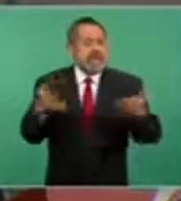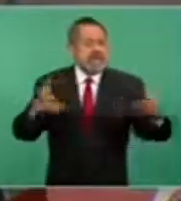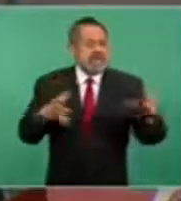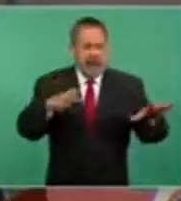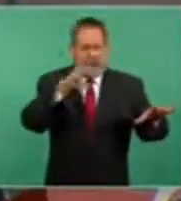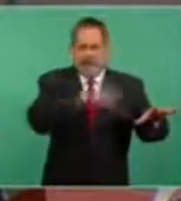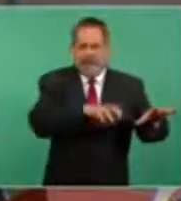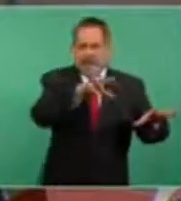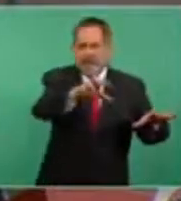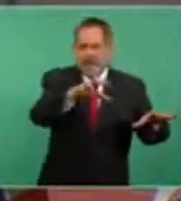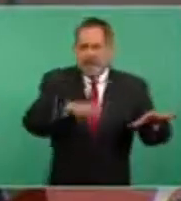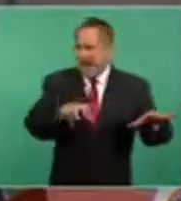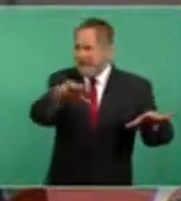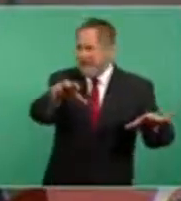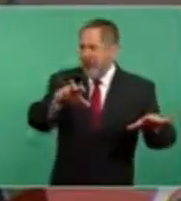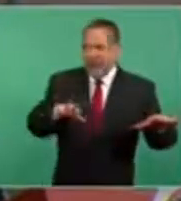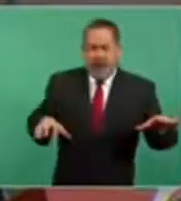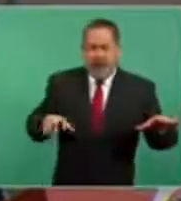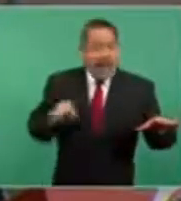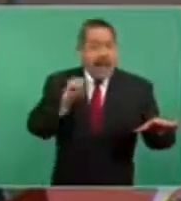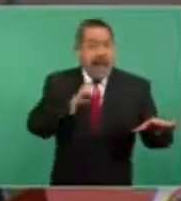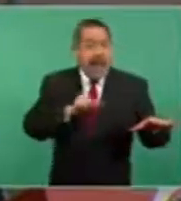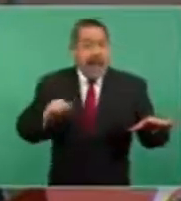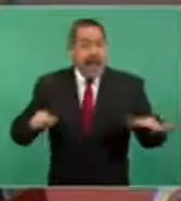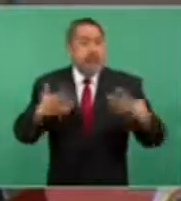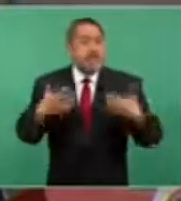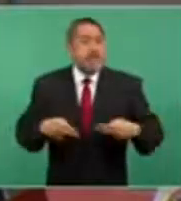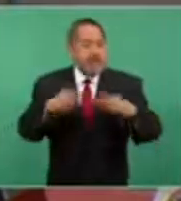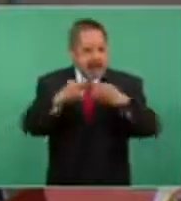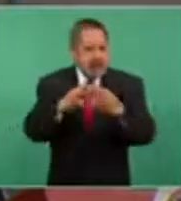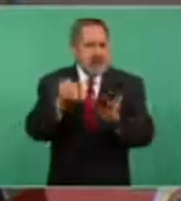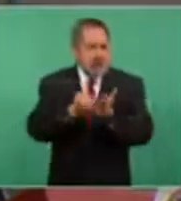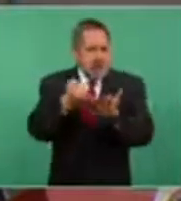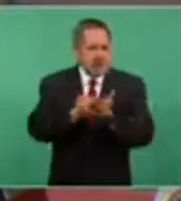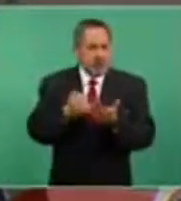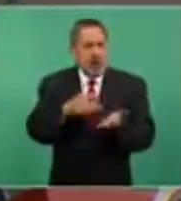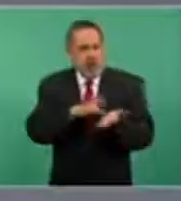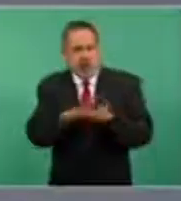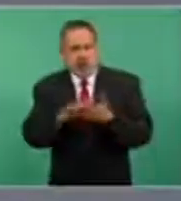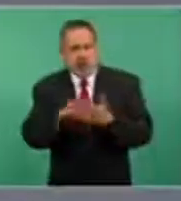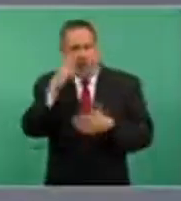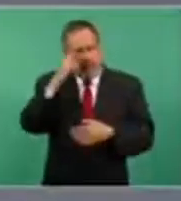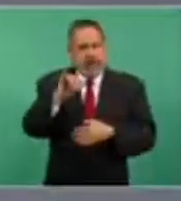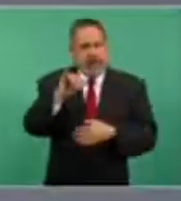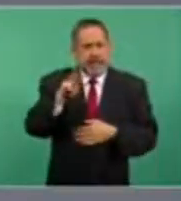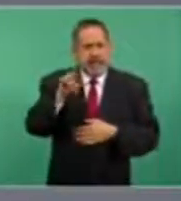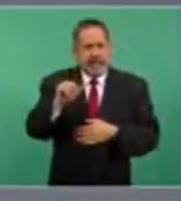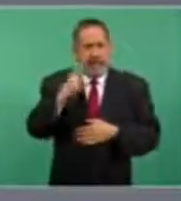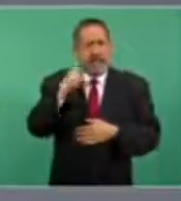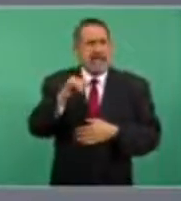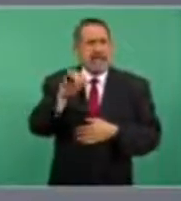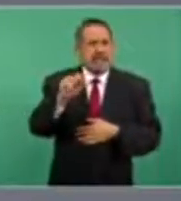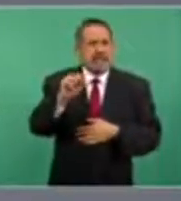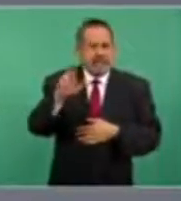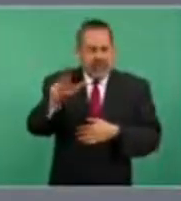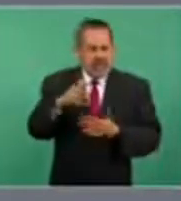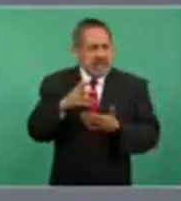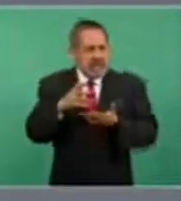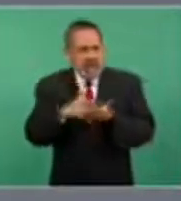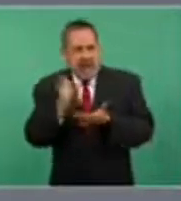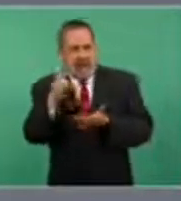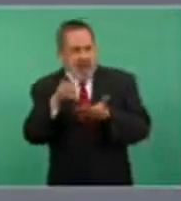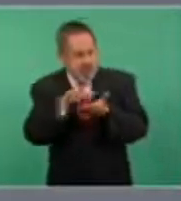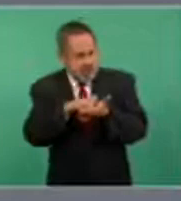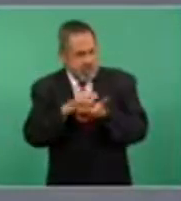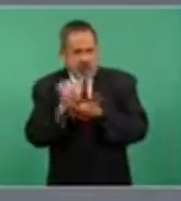Allí las empresas tendrán estímulos fiscales en IVA y en impuestos sobre la renta con el